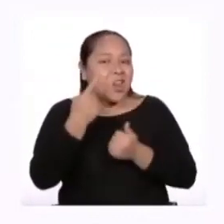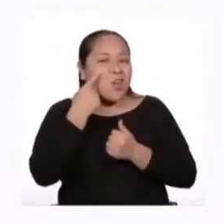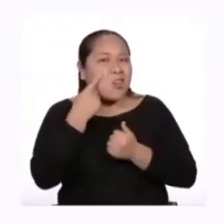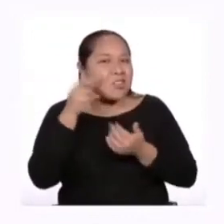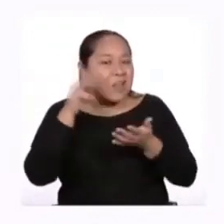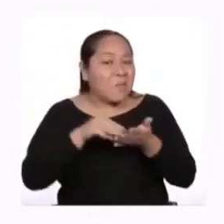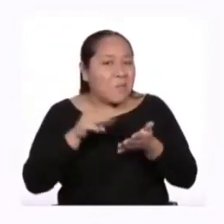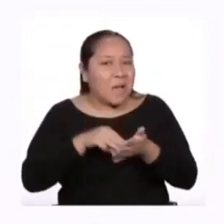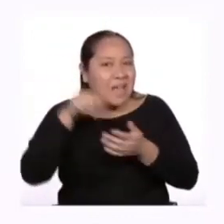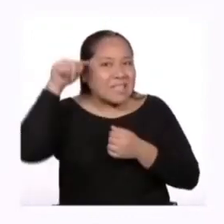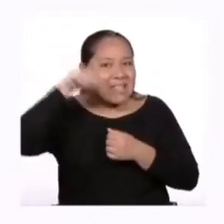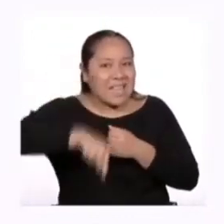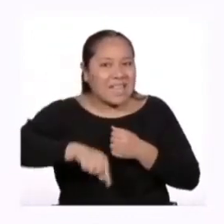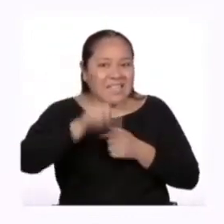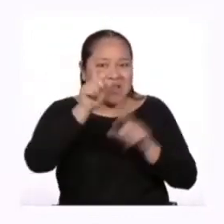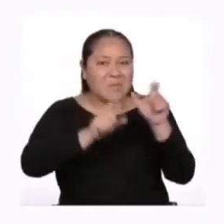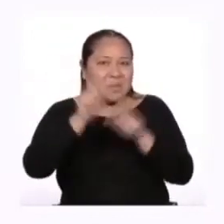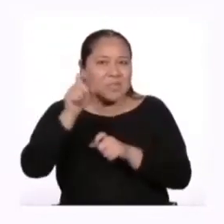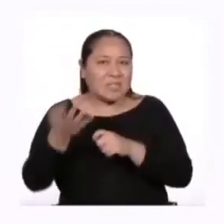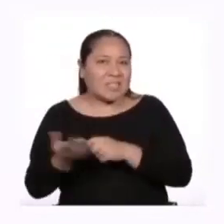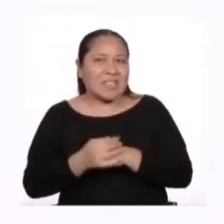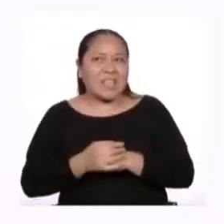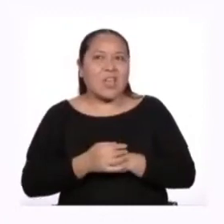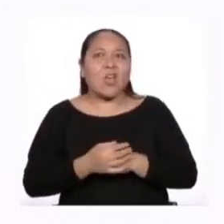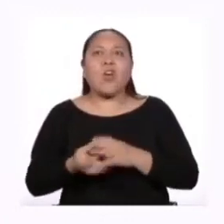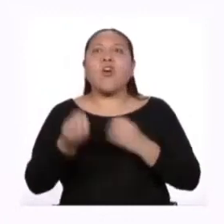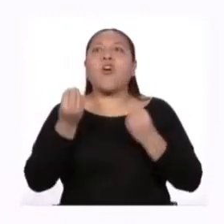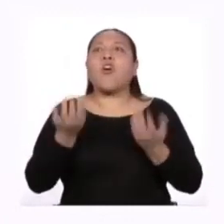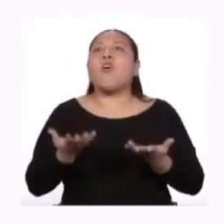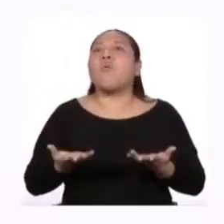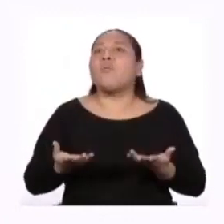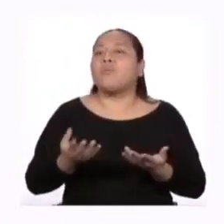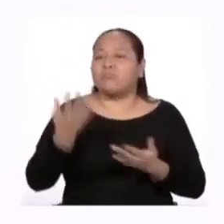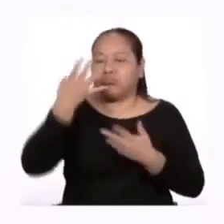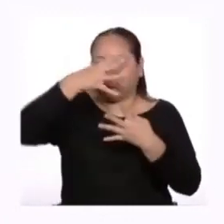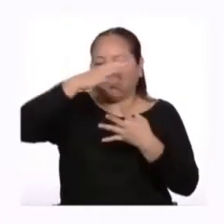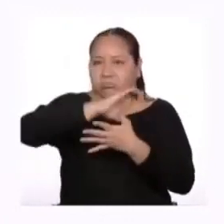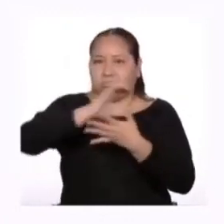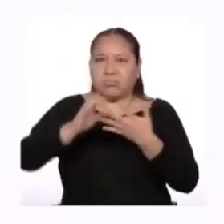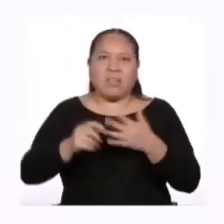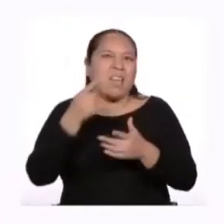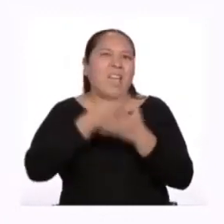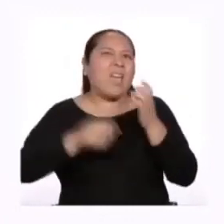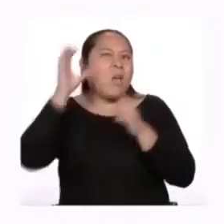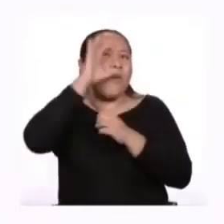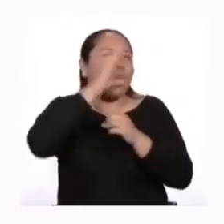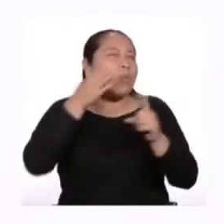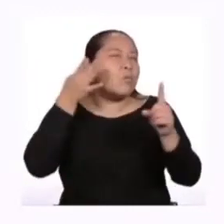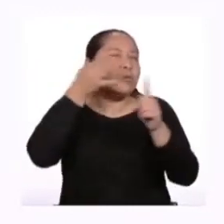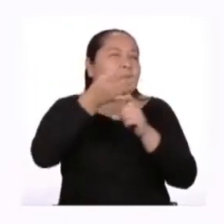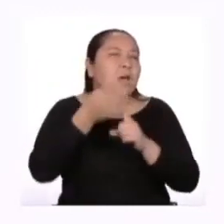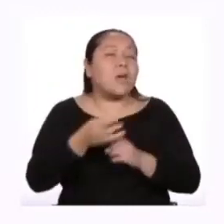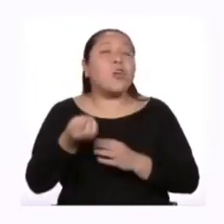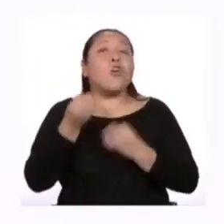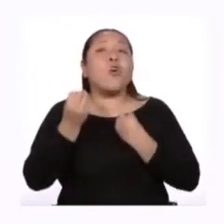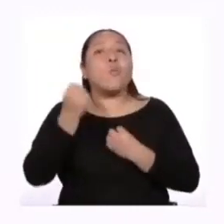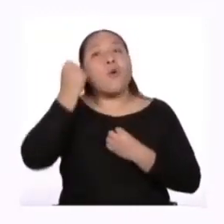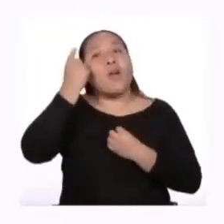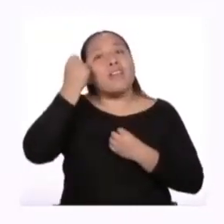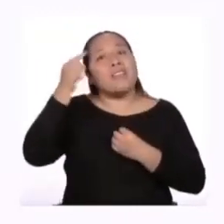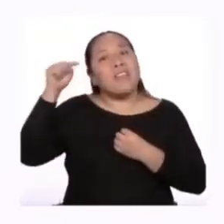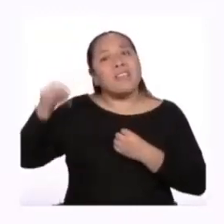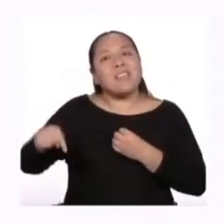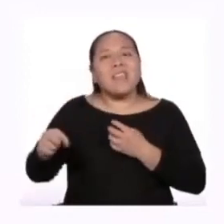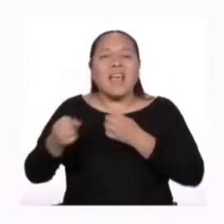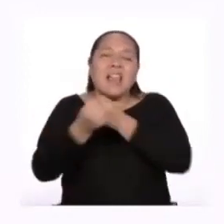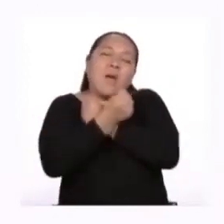mucho más sobre este personaje. Cómo era, qué es lo que buscaba y cómo comprendía cosas